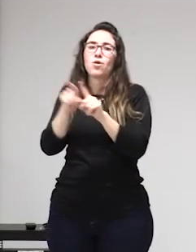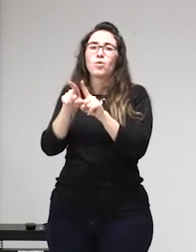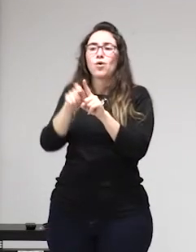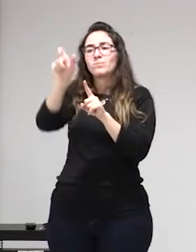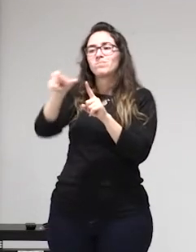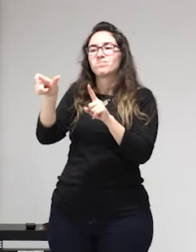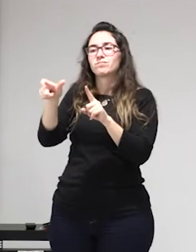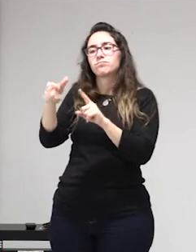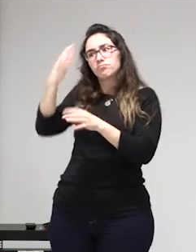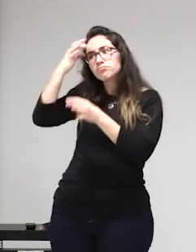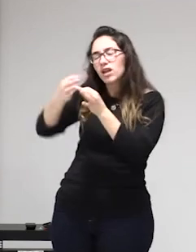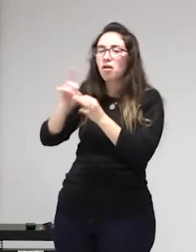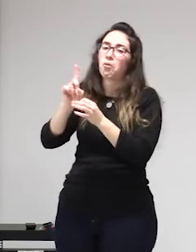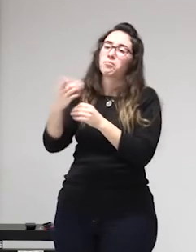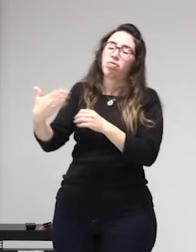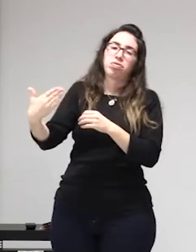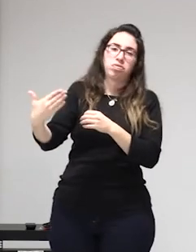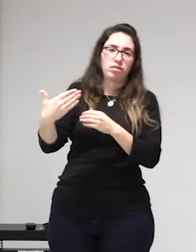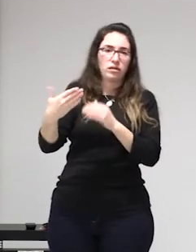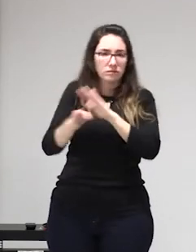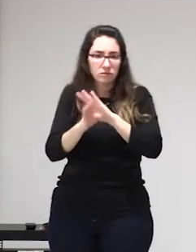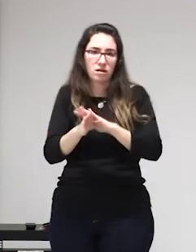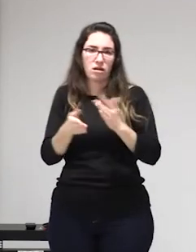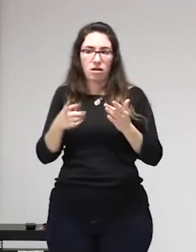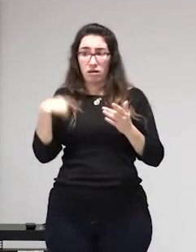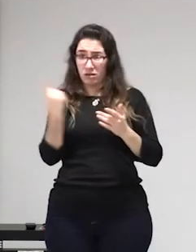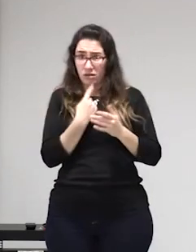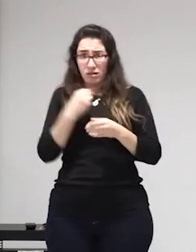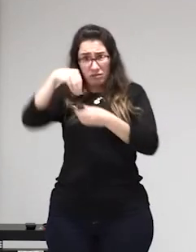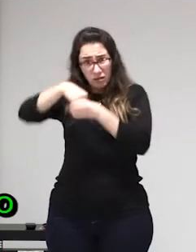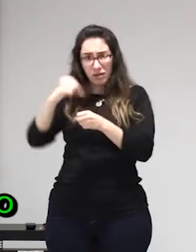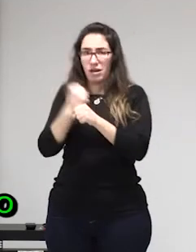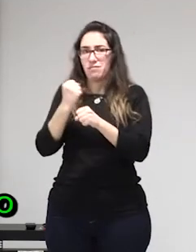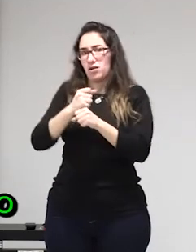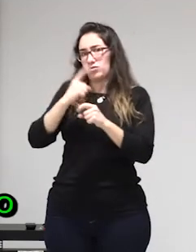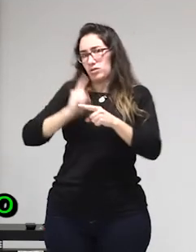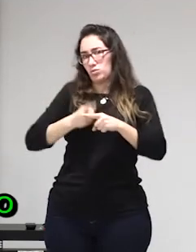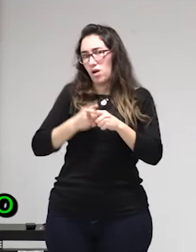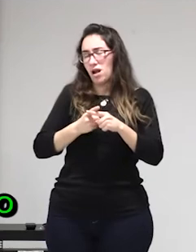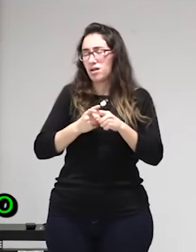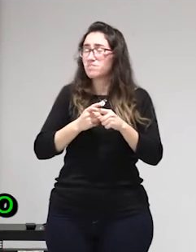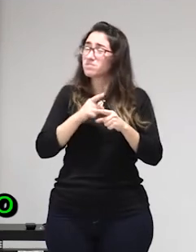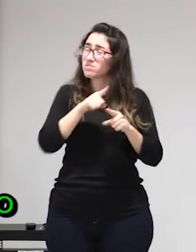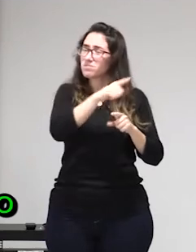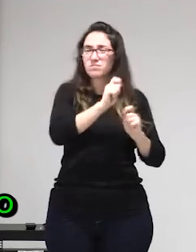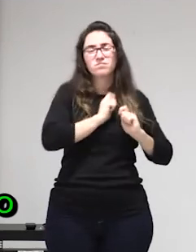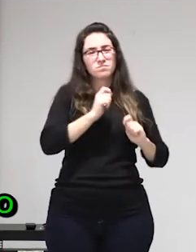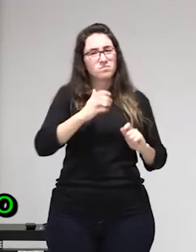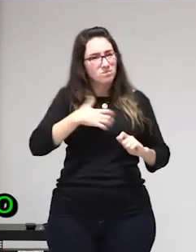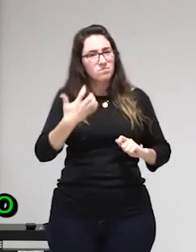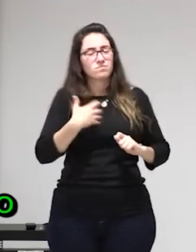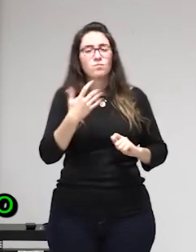padeciendo ese trauma no hay otra cosa que quería decir un trastorno de estrés postraumático y un trastorno